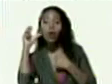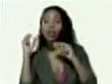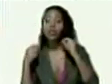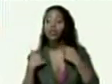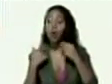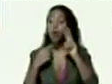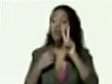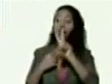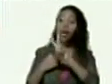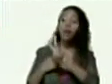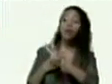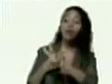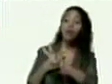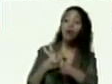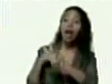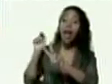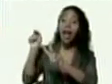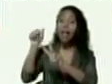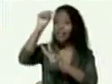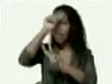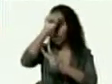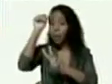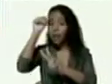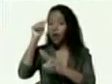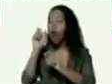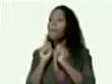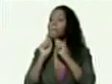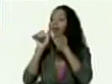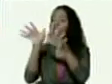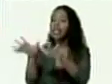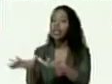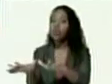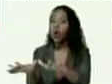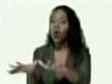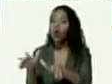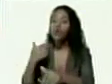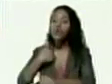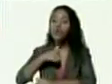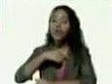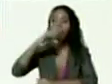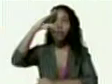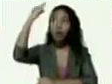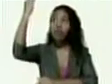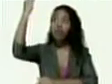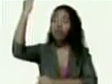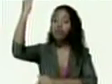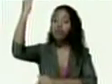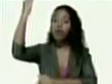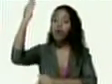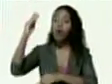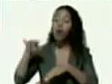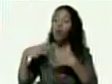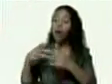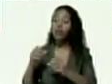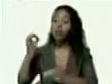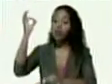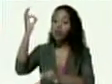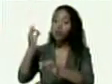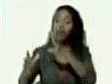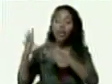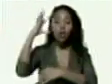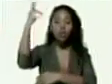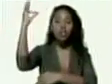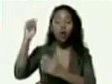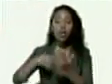ese domingo bendito por nuestro dios cuando aparezca el consejo nacional